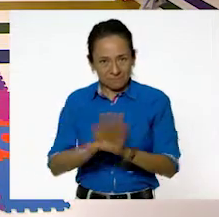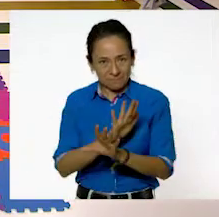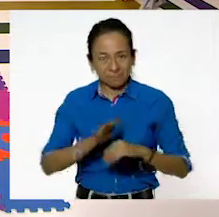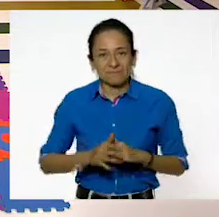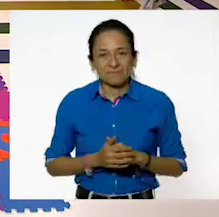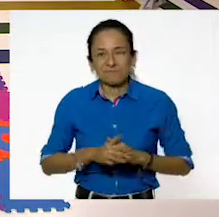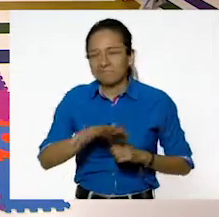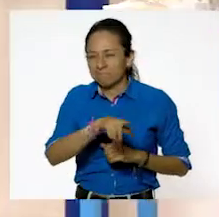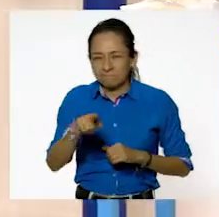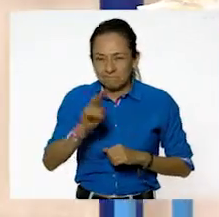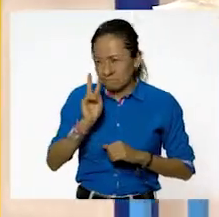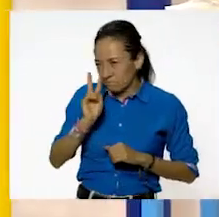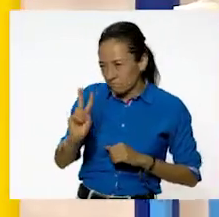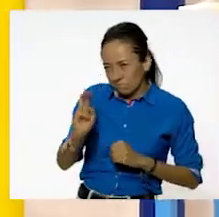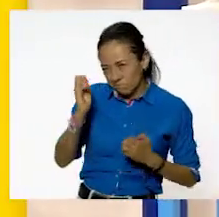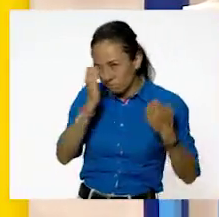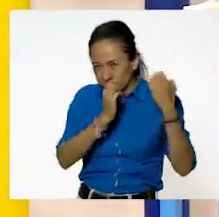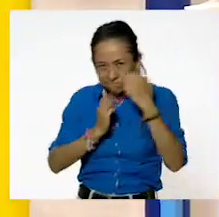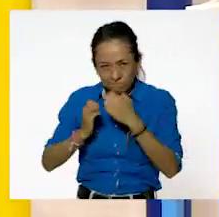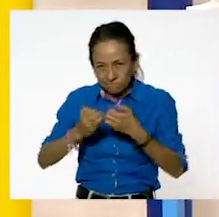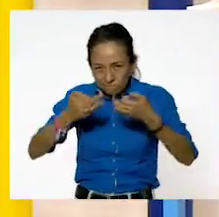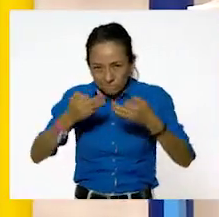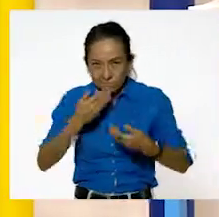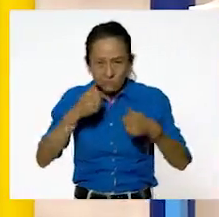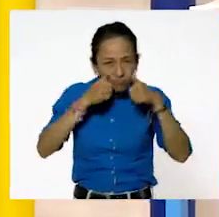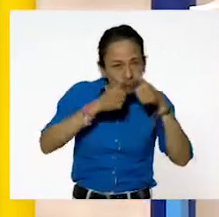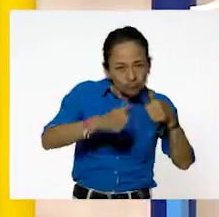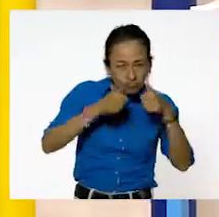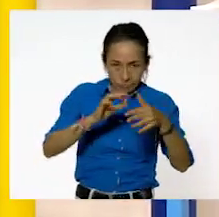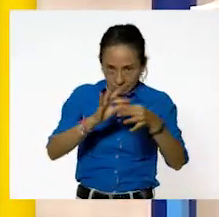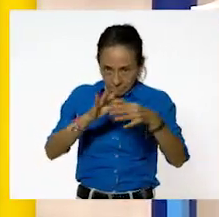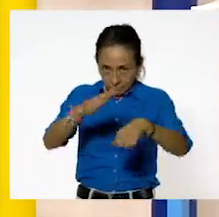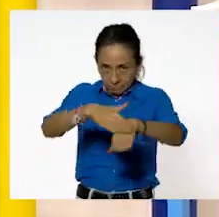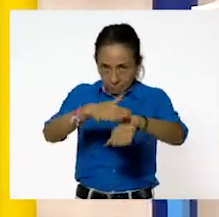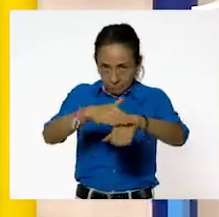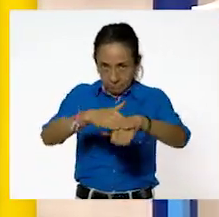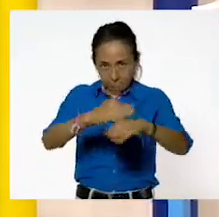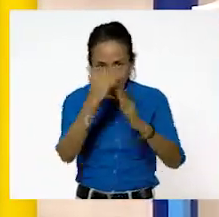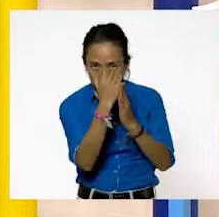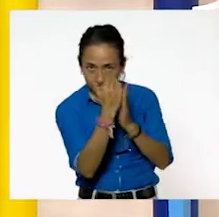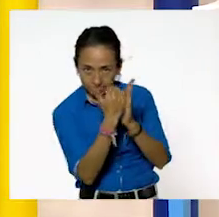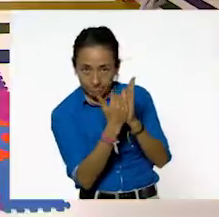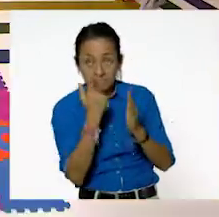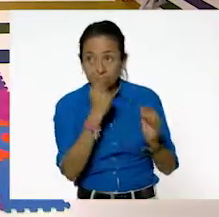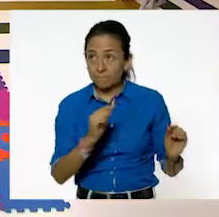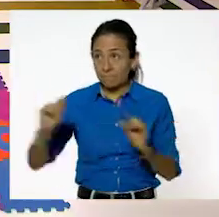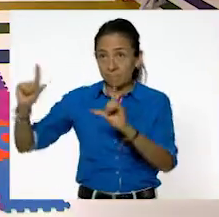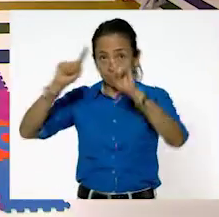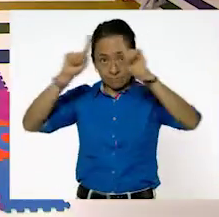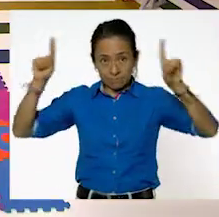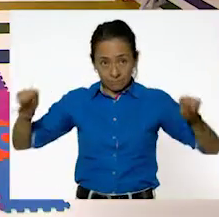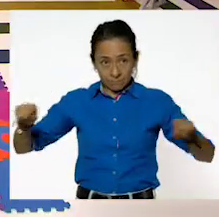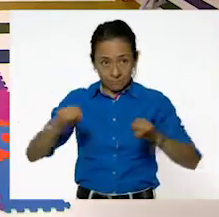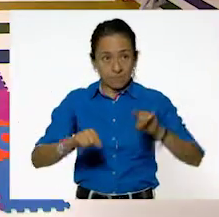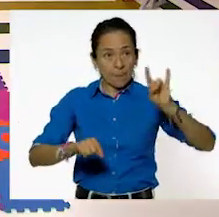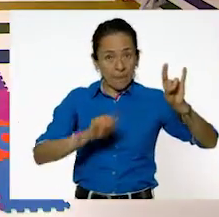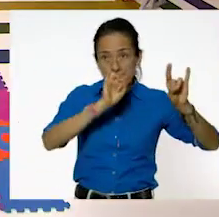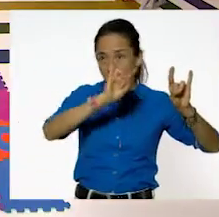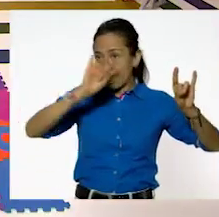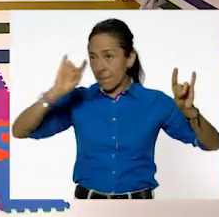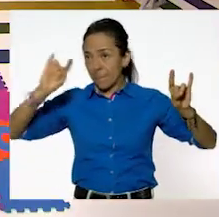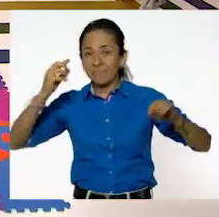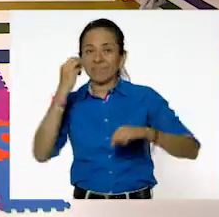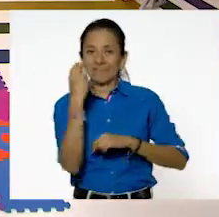Observen muy bien y pongan atención a las indicaciones. En el pizarrón tenemos tres letreros. El primero dice